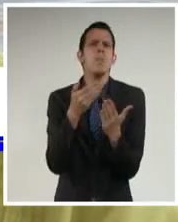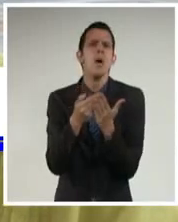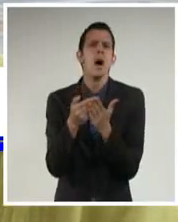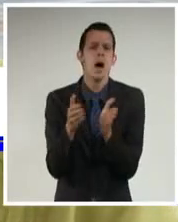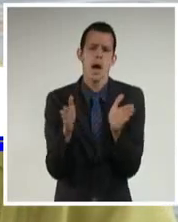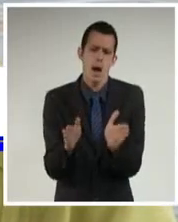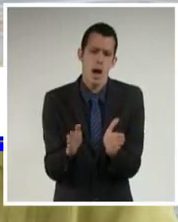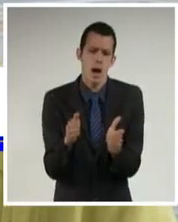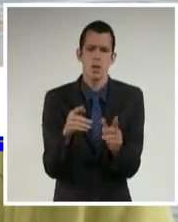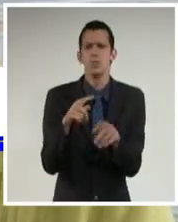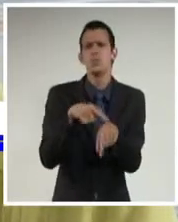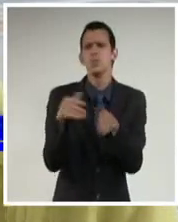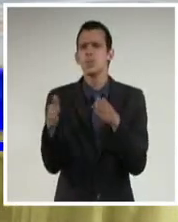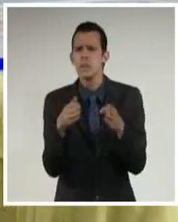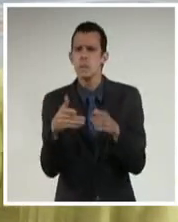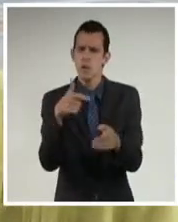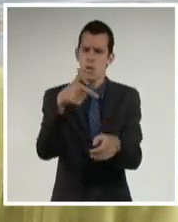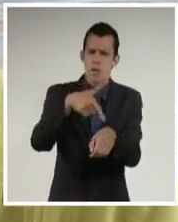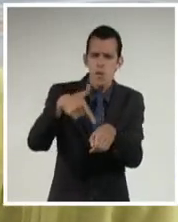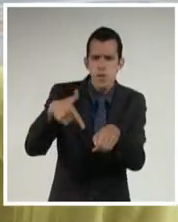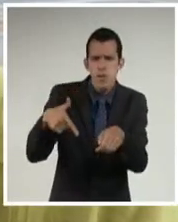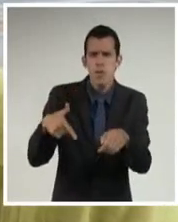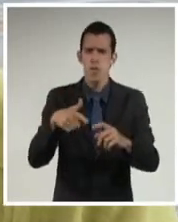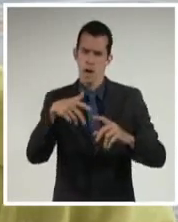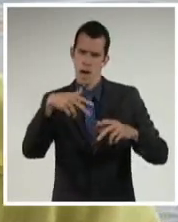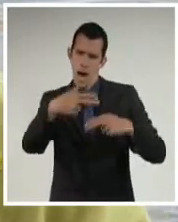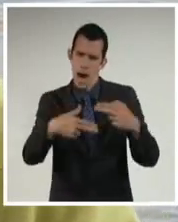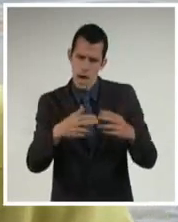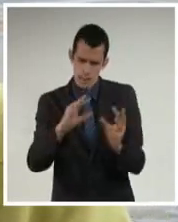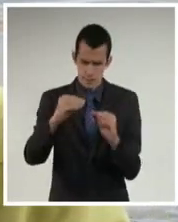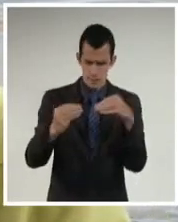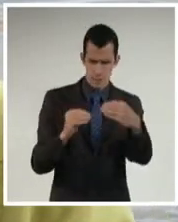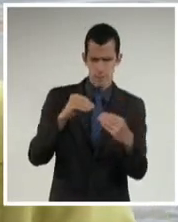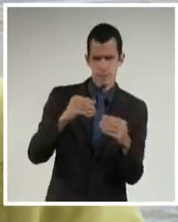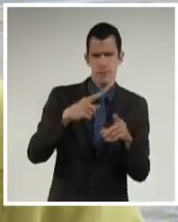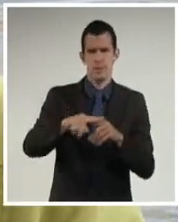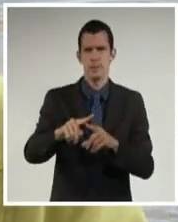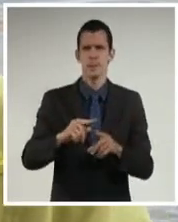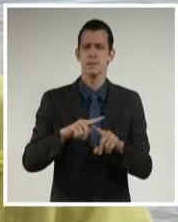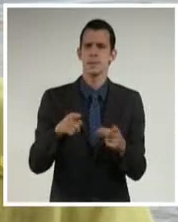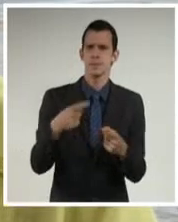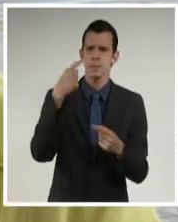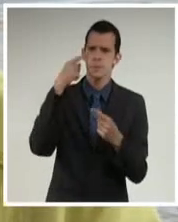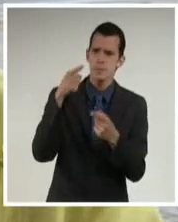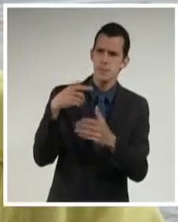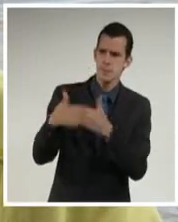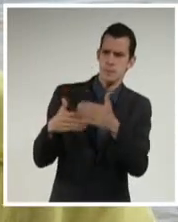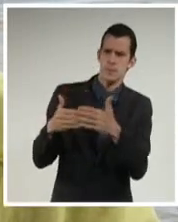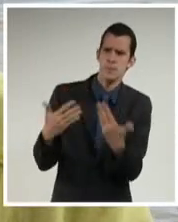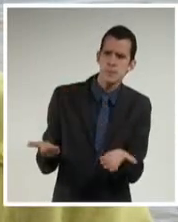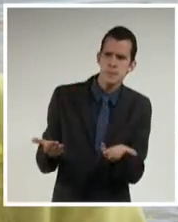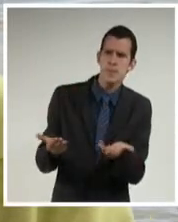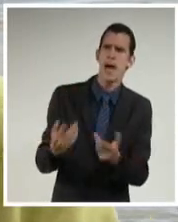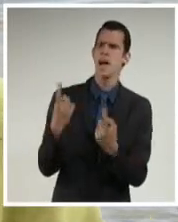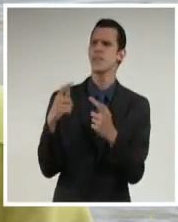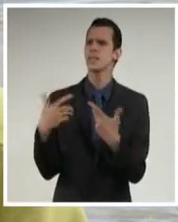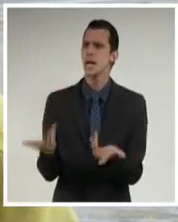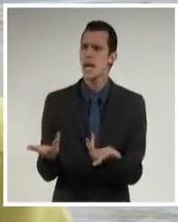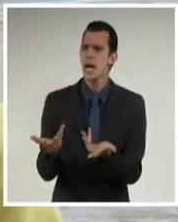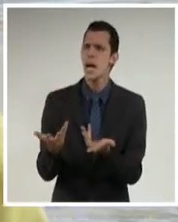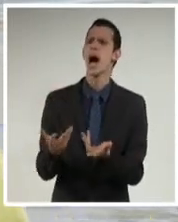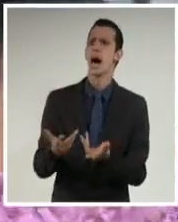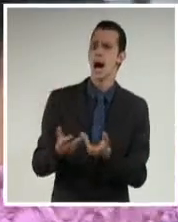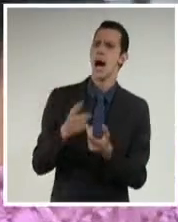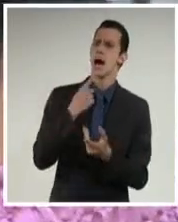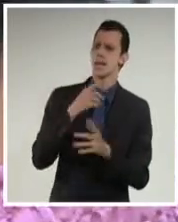que permitían resolver problemas puntuales de la economía en ese momento, y así fuimos sobreviviendo en los distintos meses